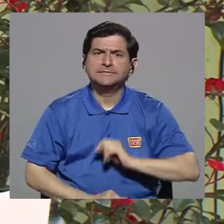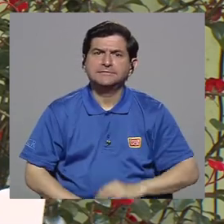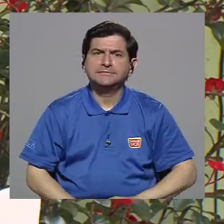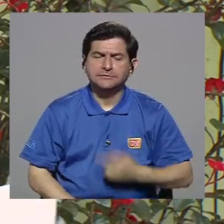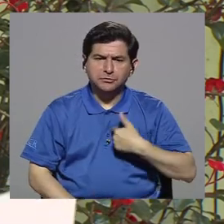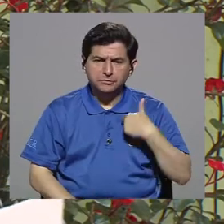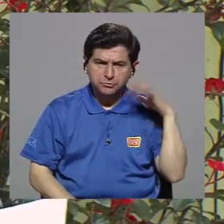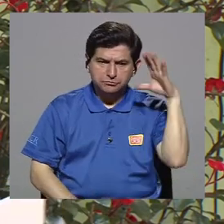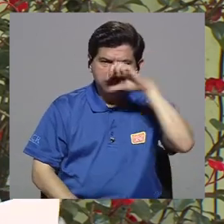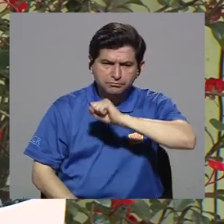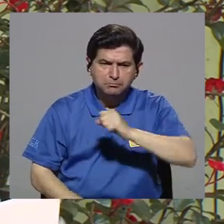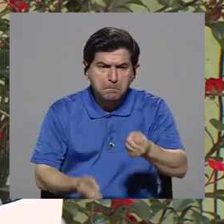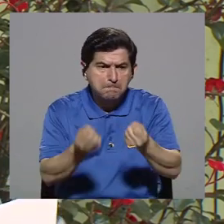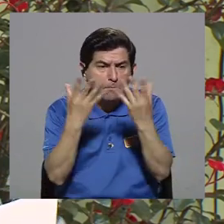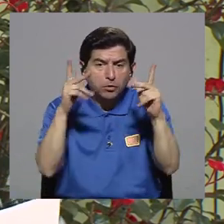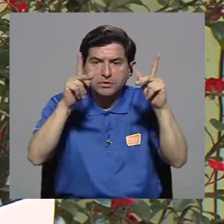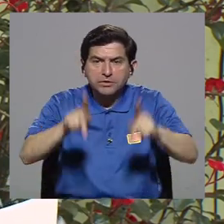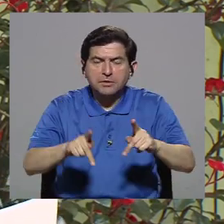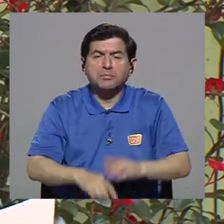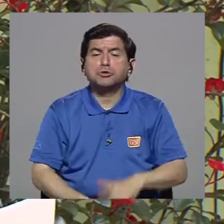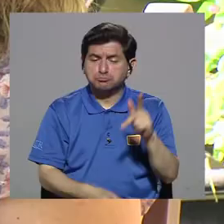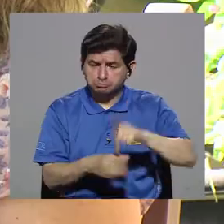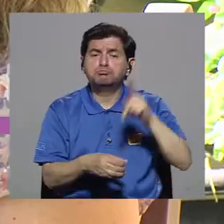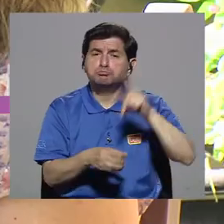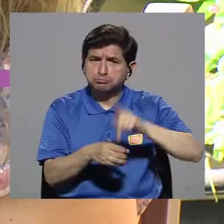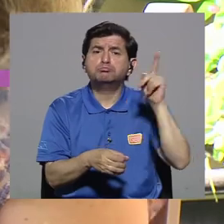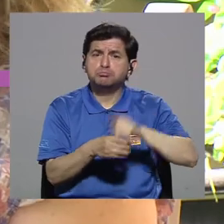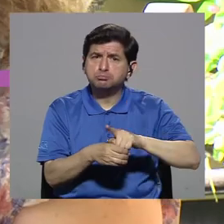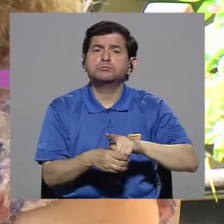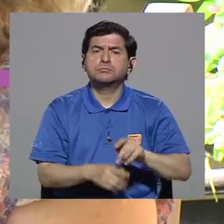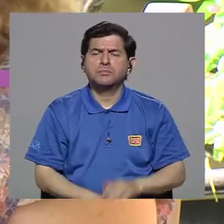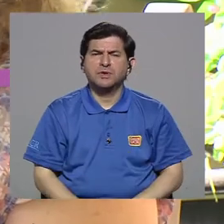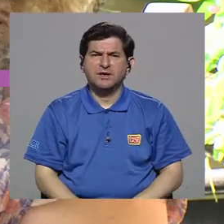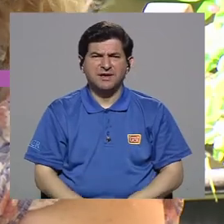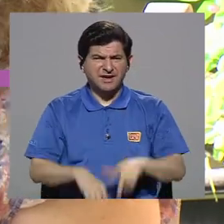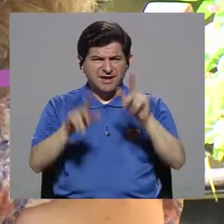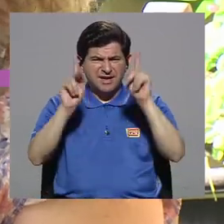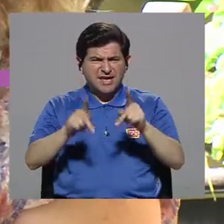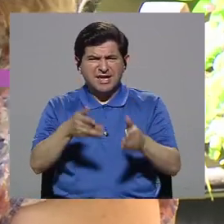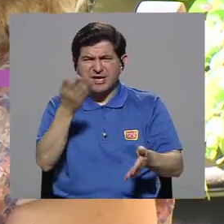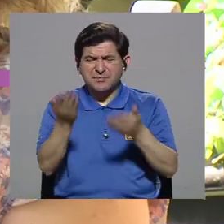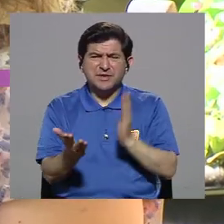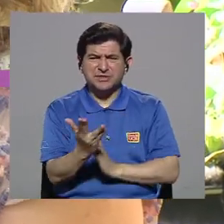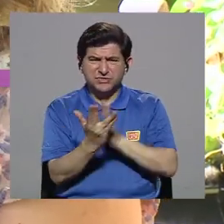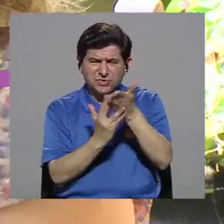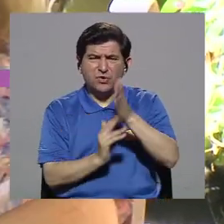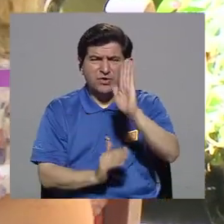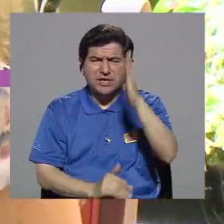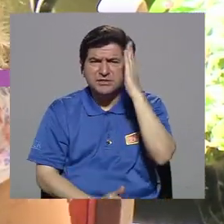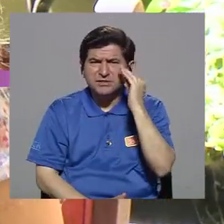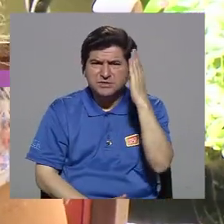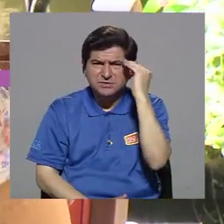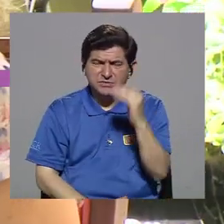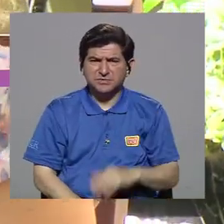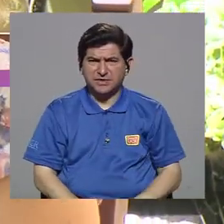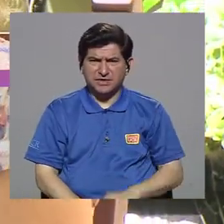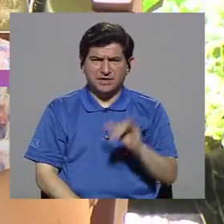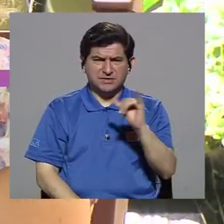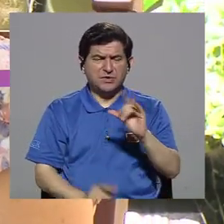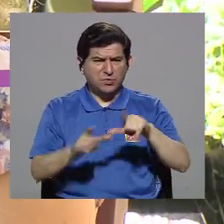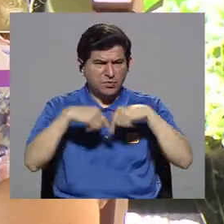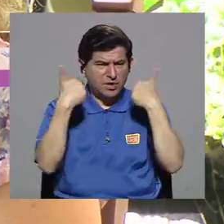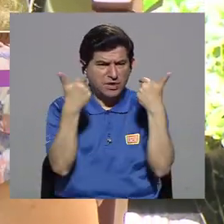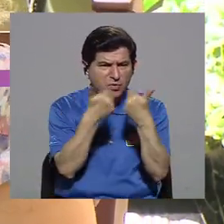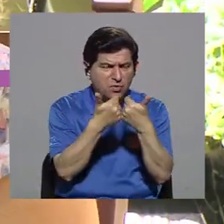que hay un montón de gente que se apunta. ¿Cómo podrían las personas, tal vez a través de su experiencia, verdad, también con estos grupos, estas